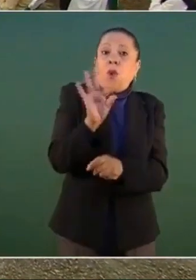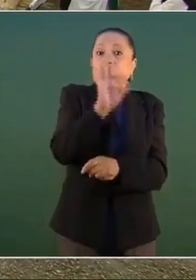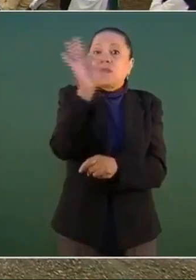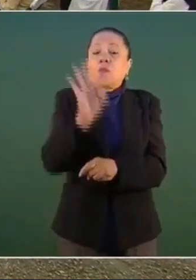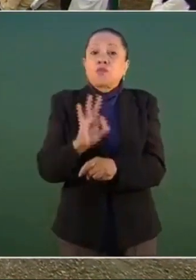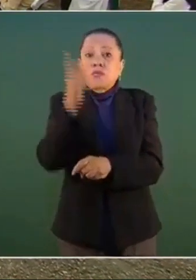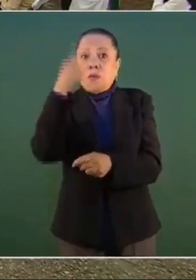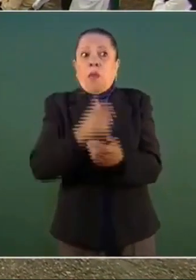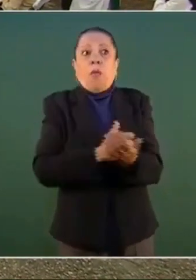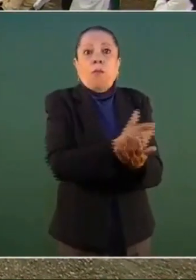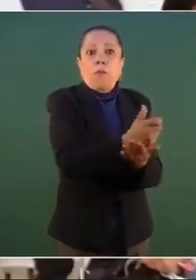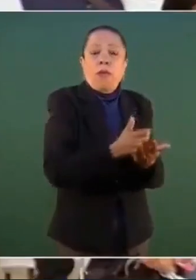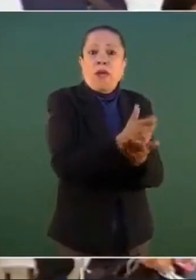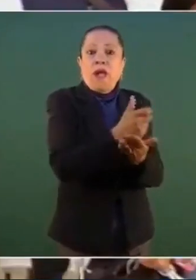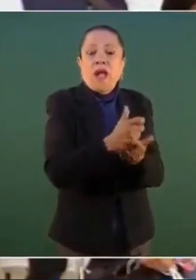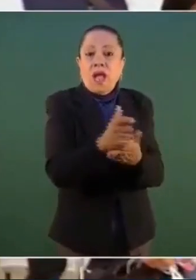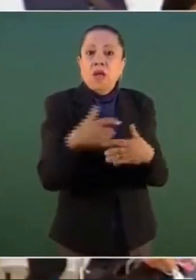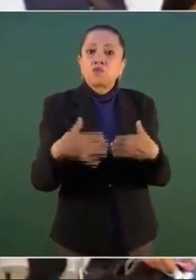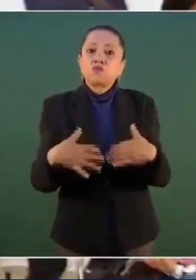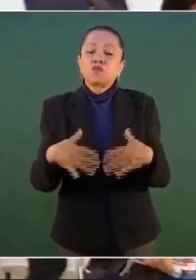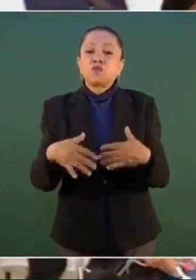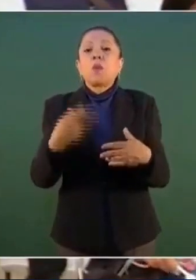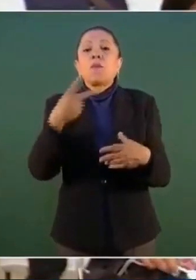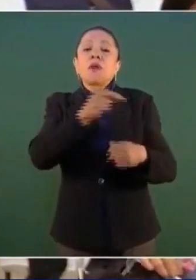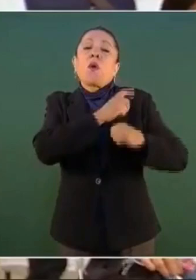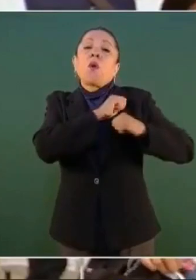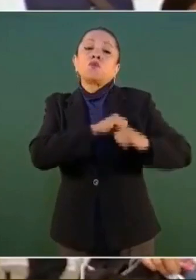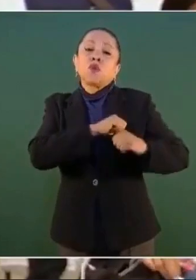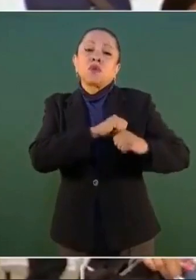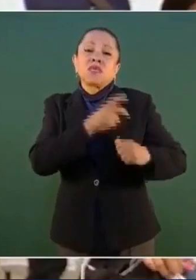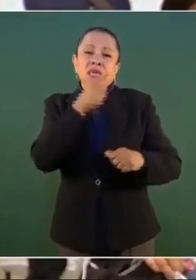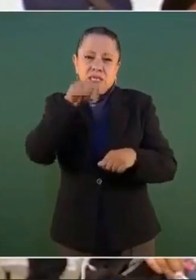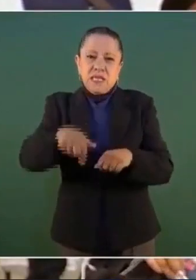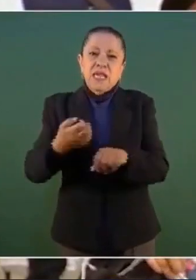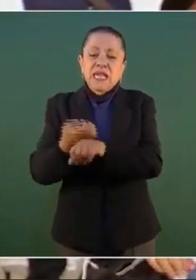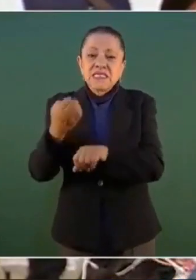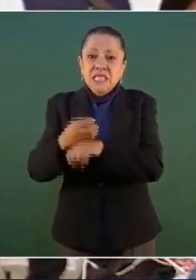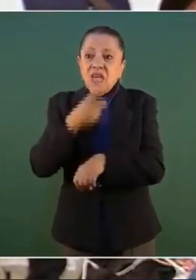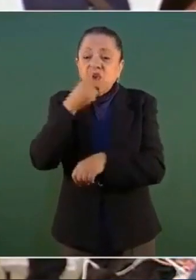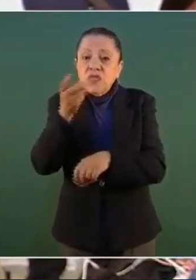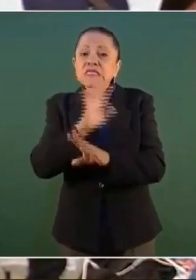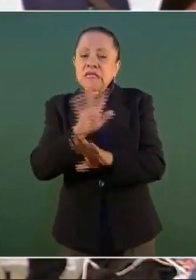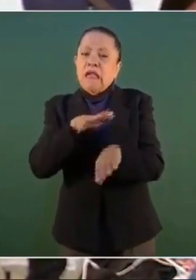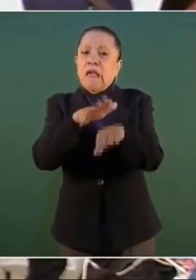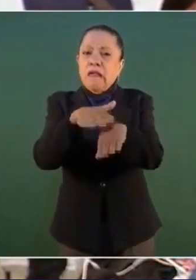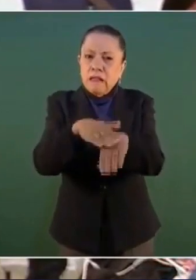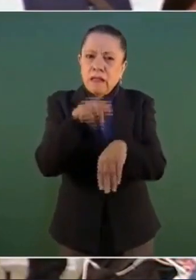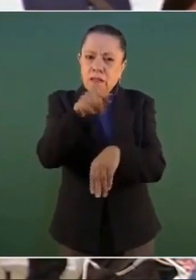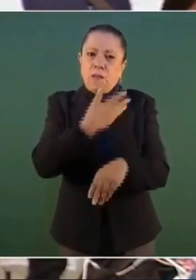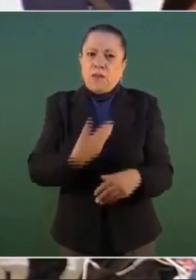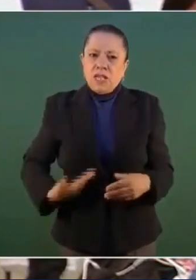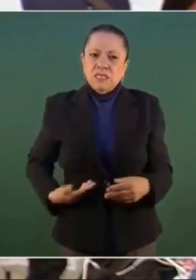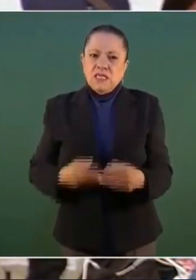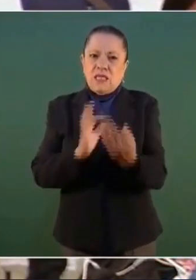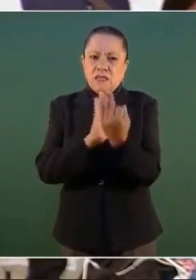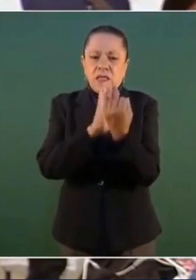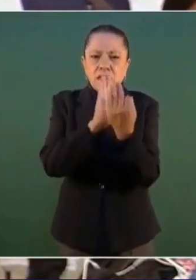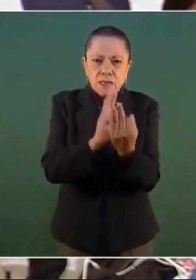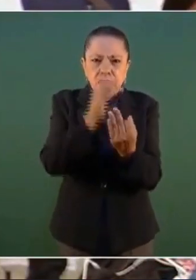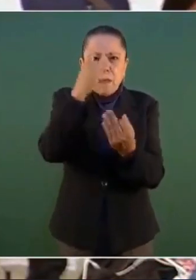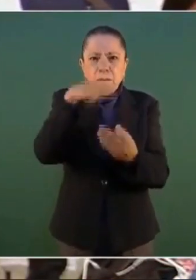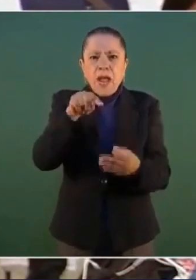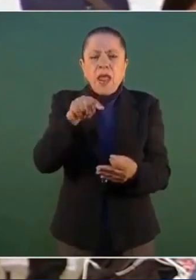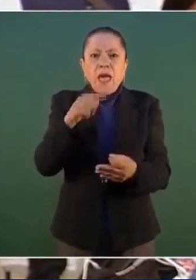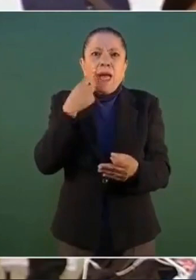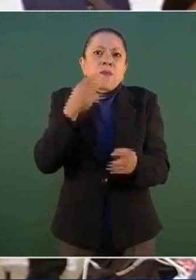requiere pagar. Según autoridades del Estado, se han acercado a usted con el fin de buscar un